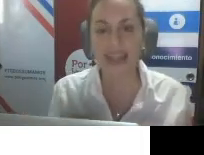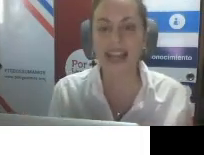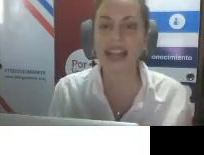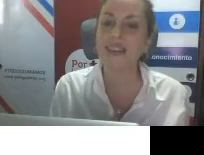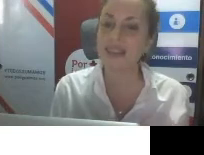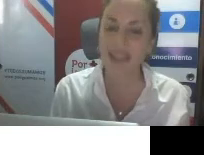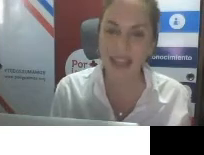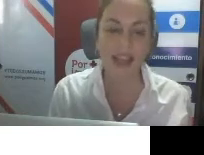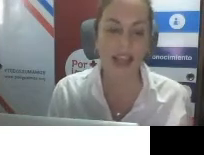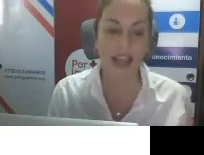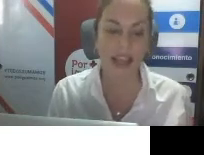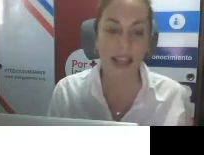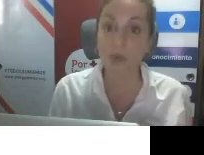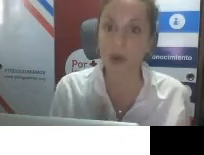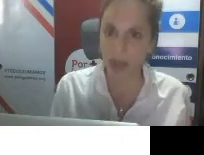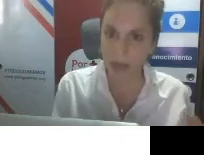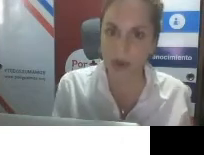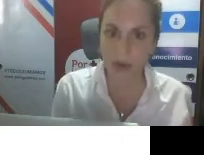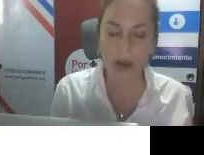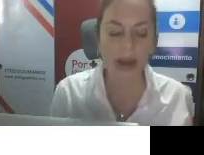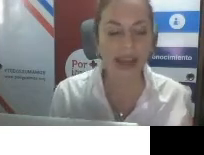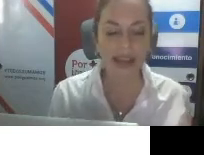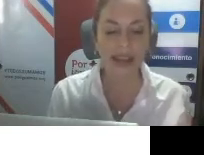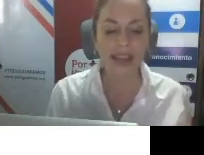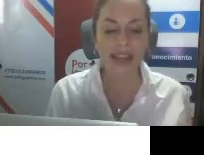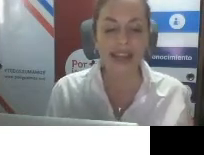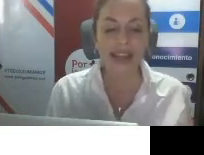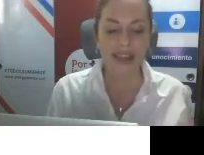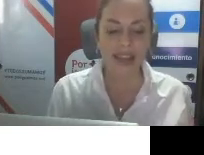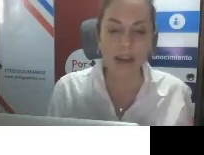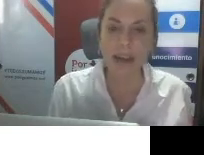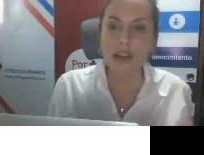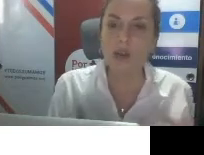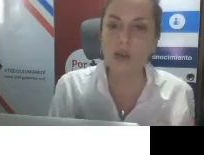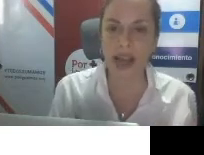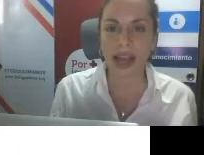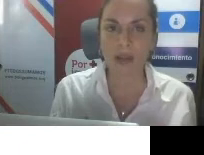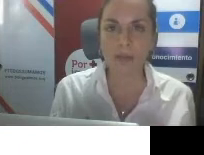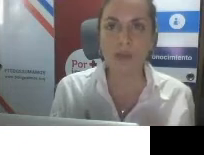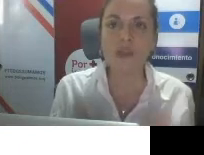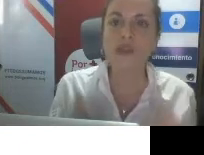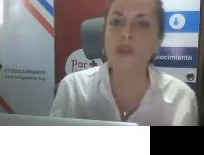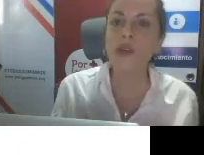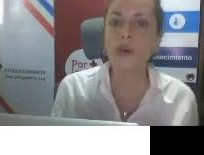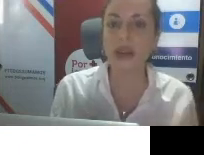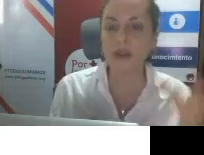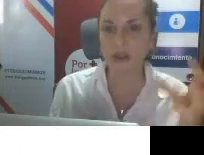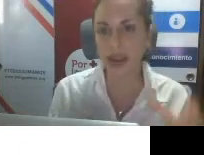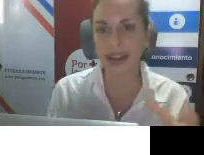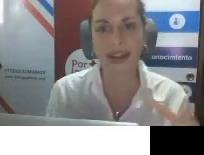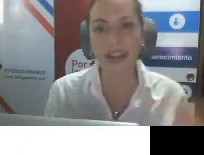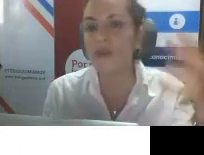enfoque y la RDC, que es un poco también lo que vamos a hablar, abre luz a no solo